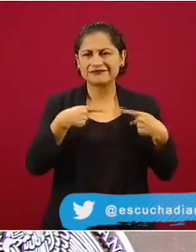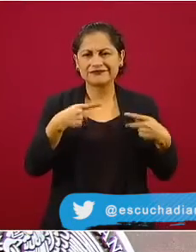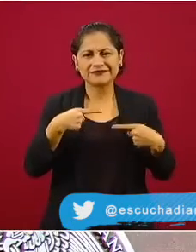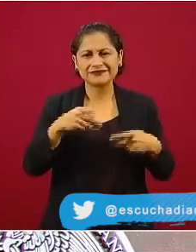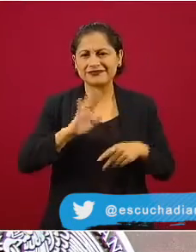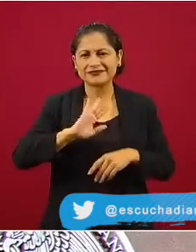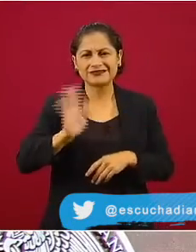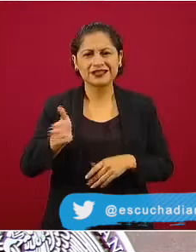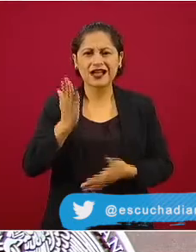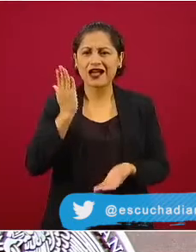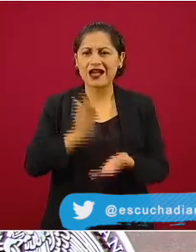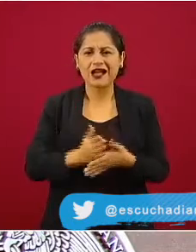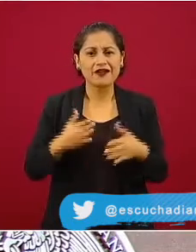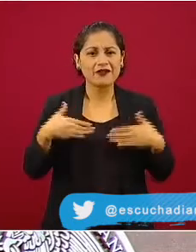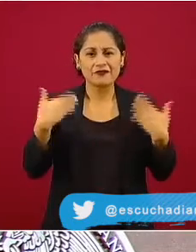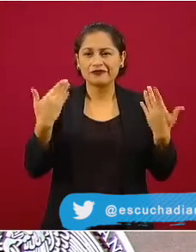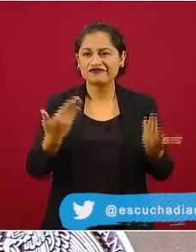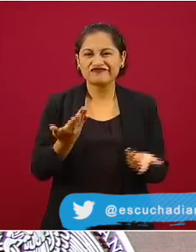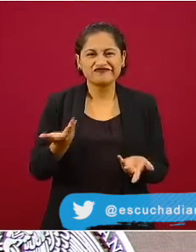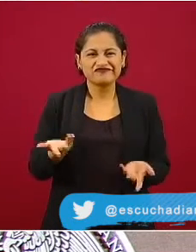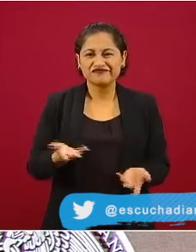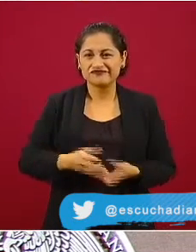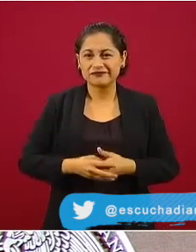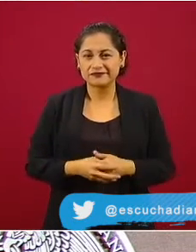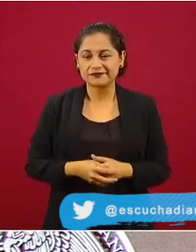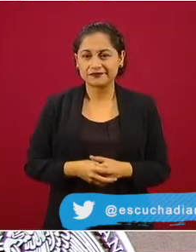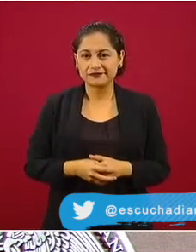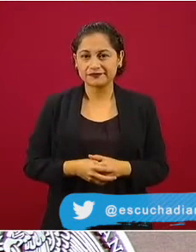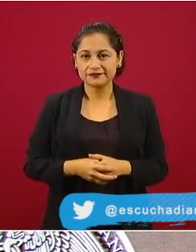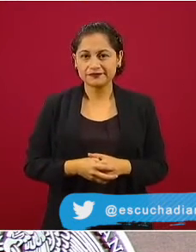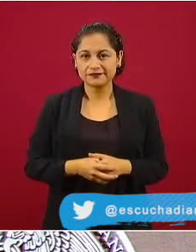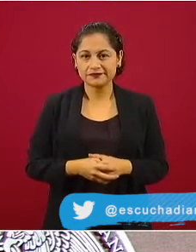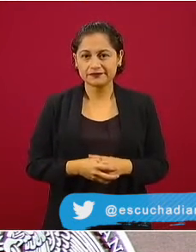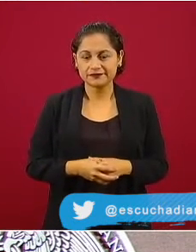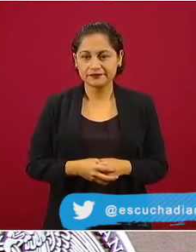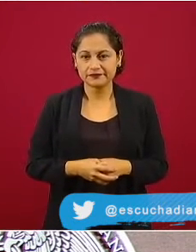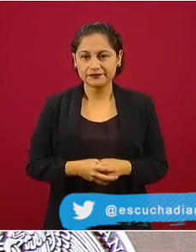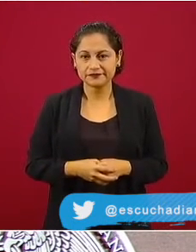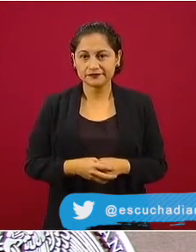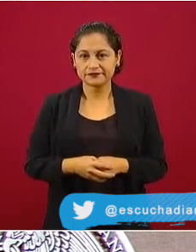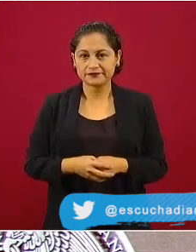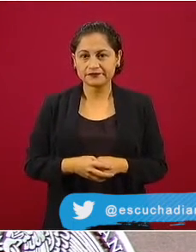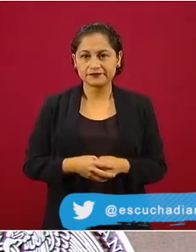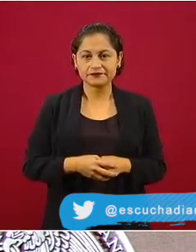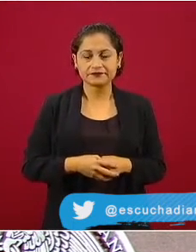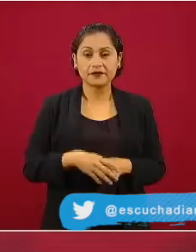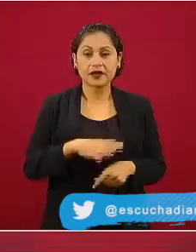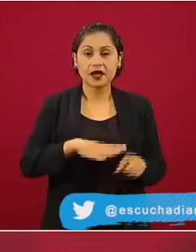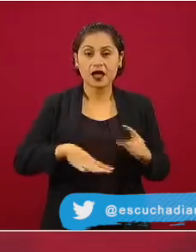calumnias. Ya no se deja